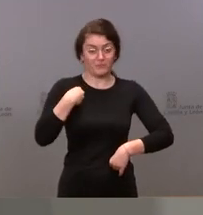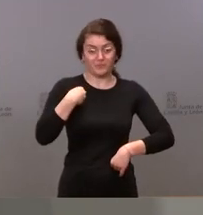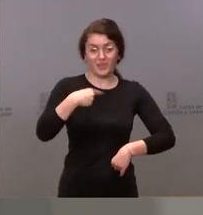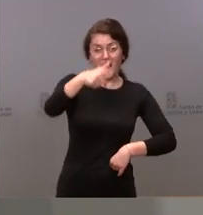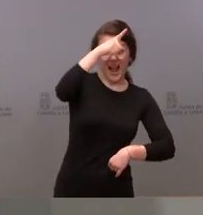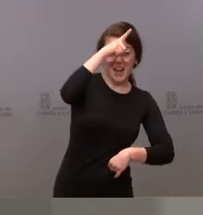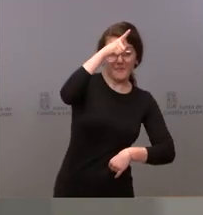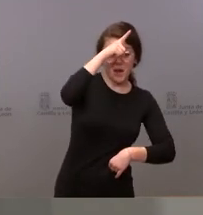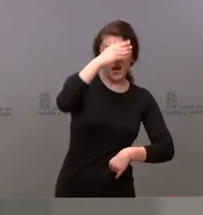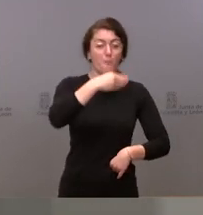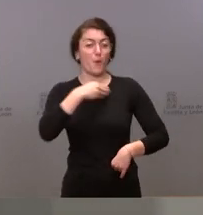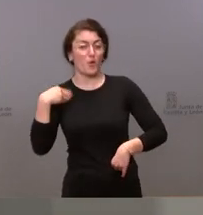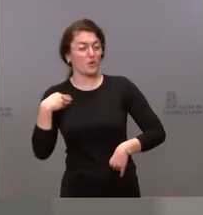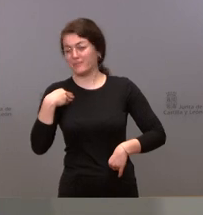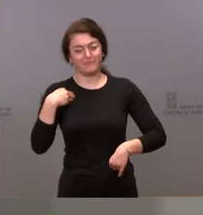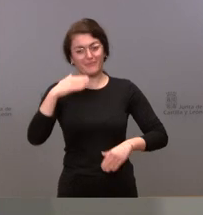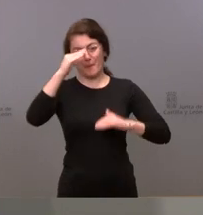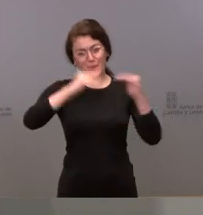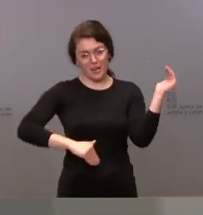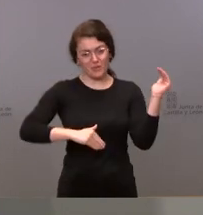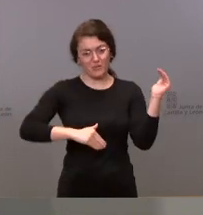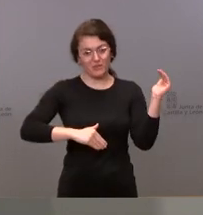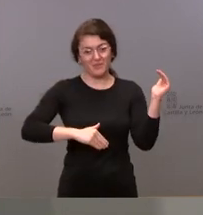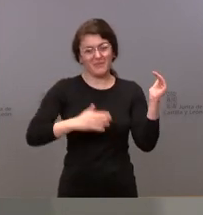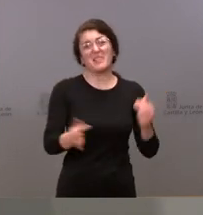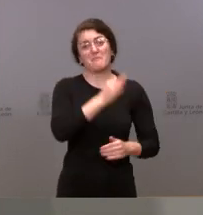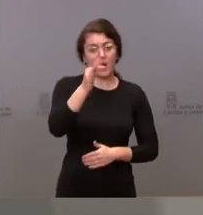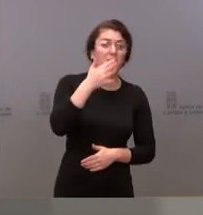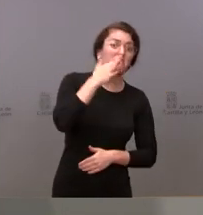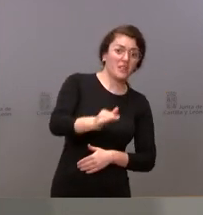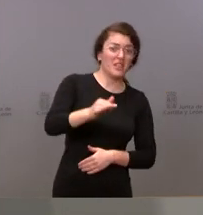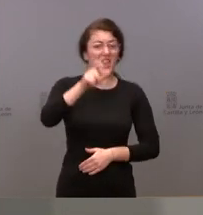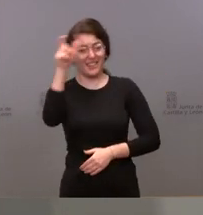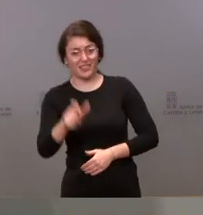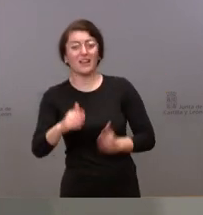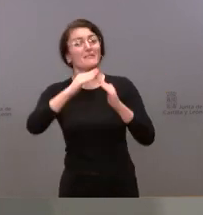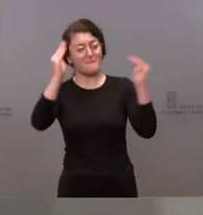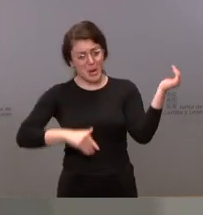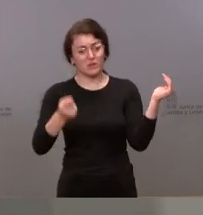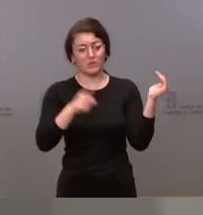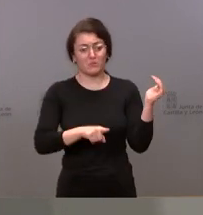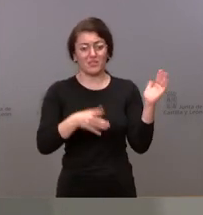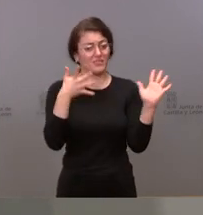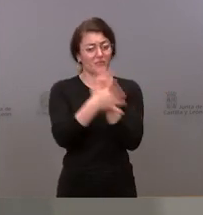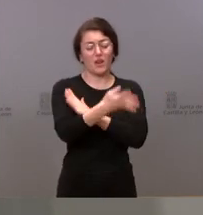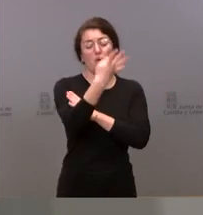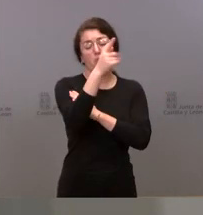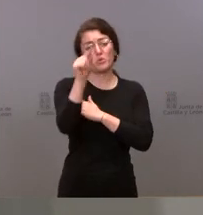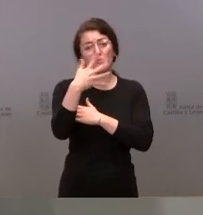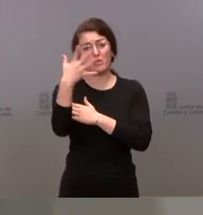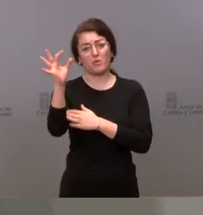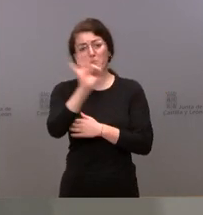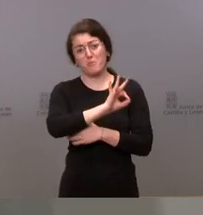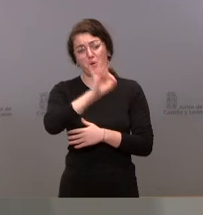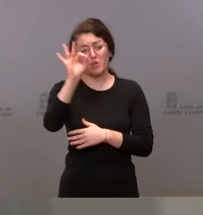Polonia sino incluso menos que los que reciban Francia e Italia apenas como les digo el 4,5% del total no